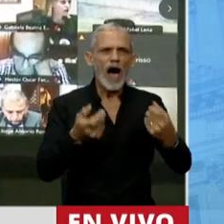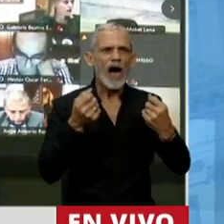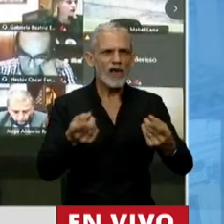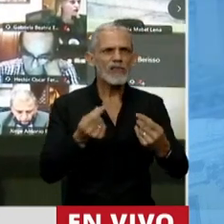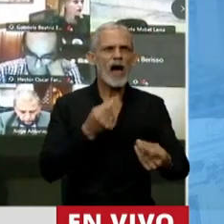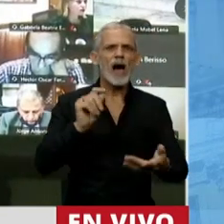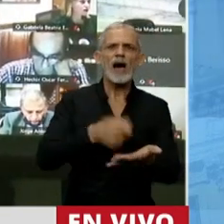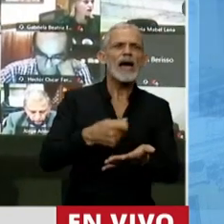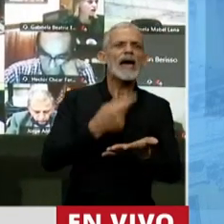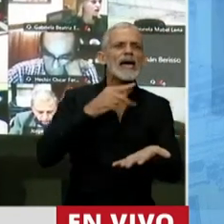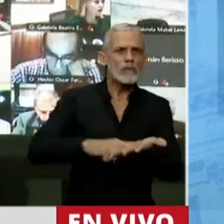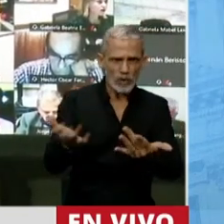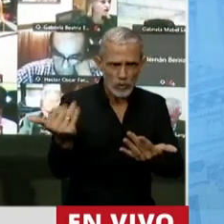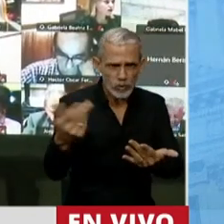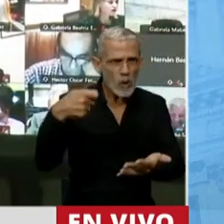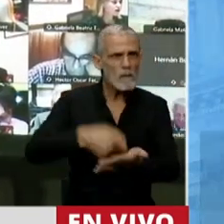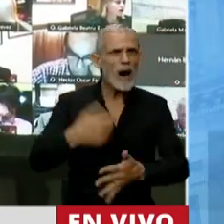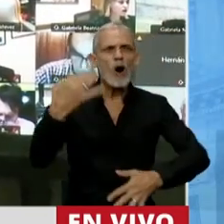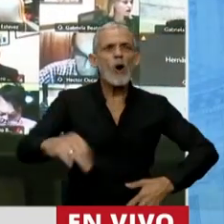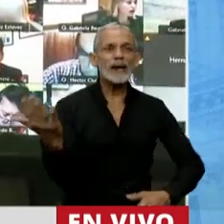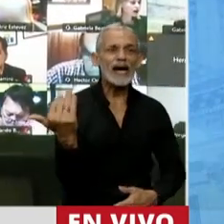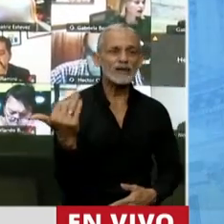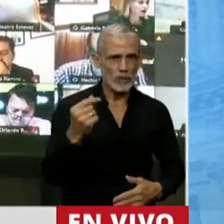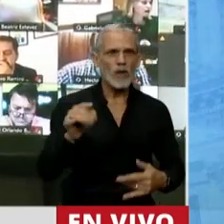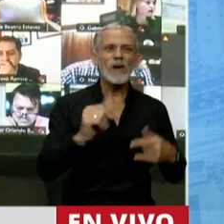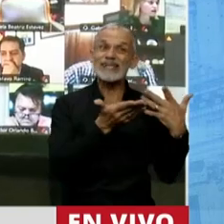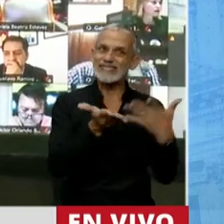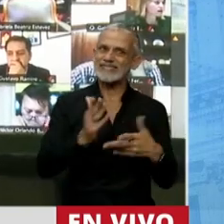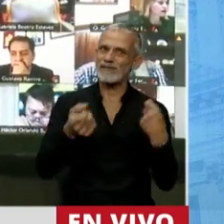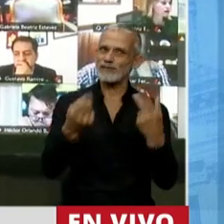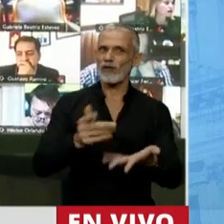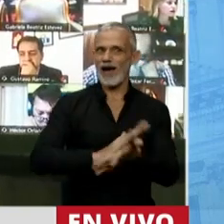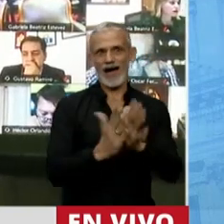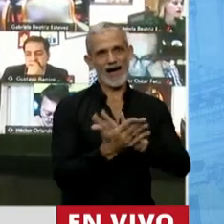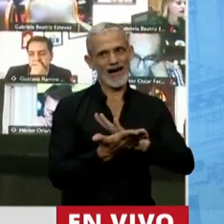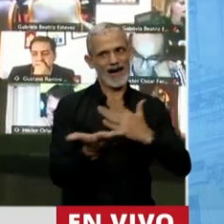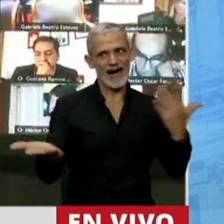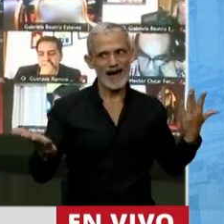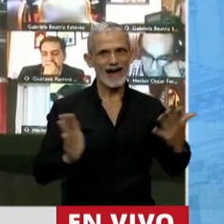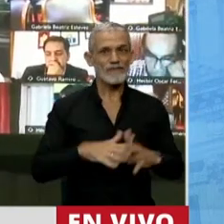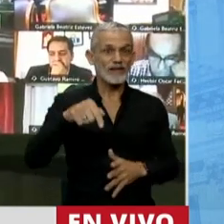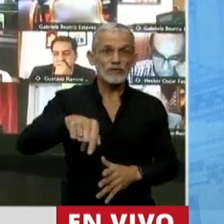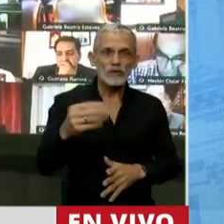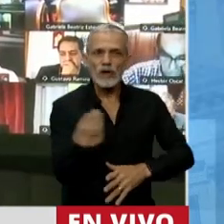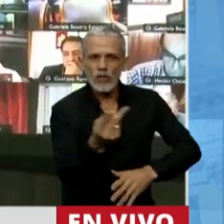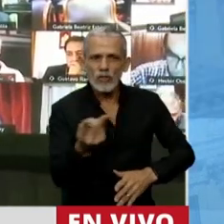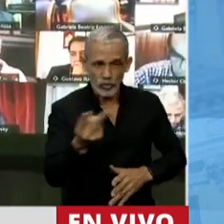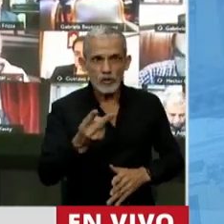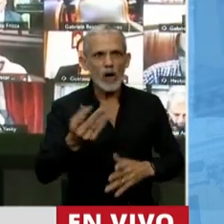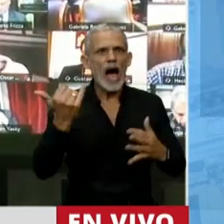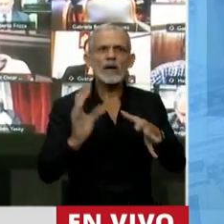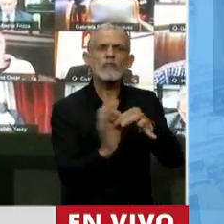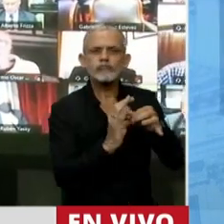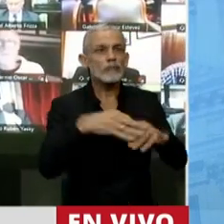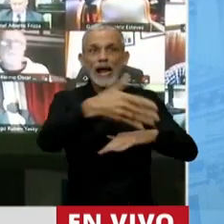públicos de calidad o transferencia de calidad. ¿Tenemos duda de que eso está cuestionado en la Argentina? Ese vínculo está cuestionado. Estamos